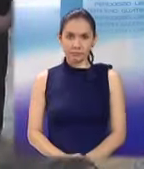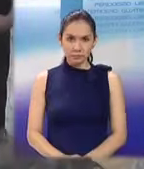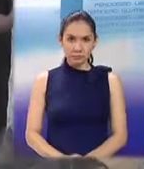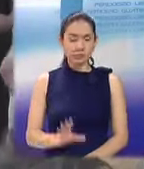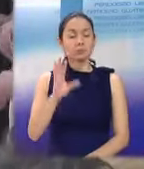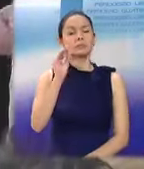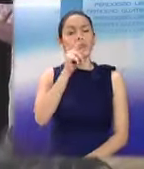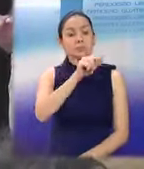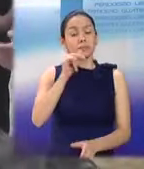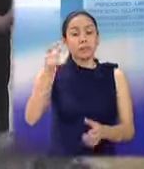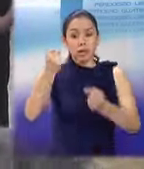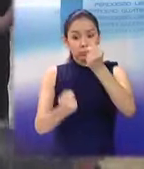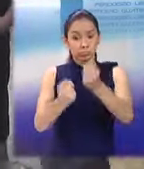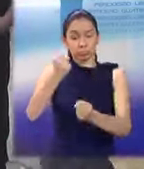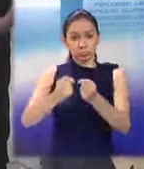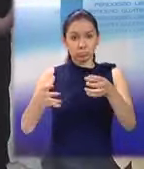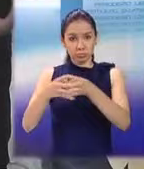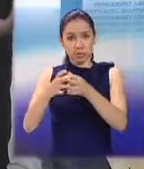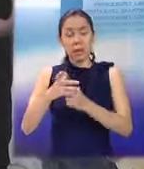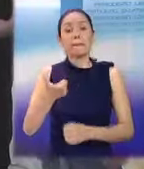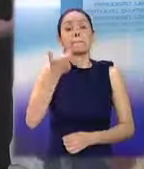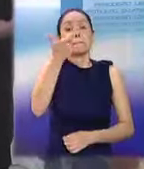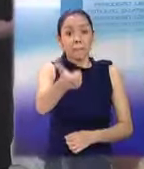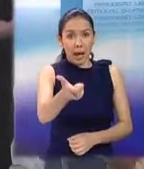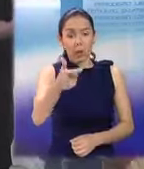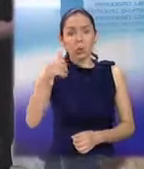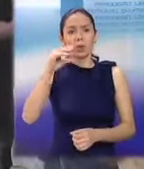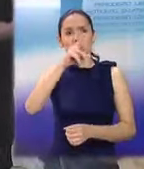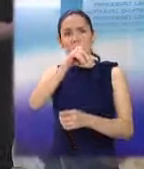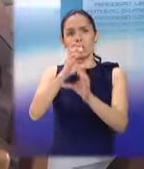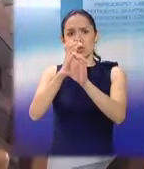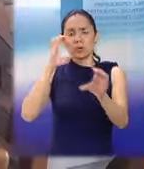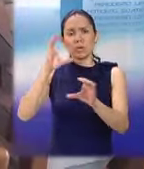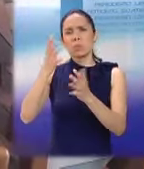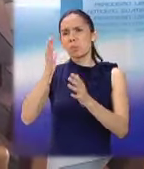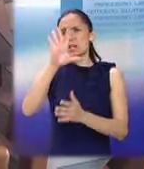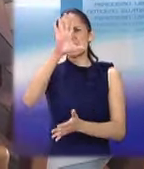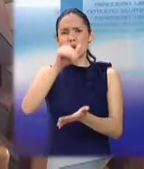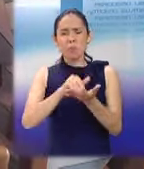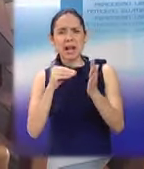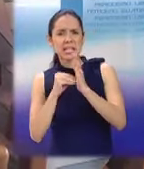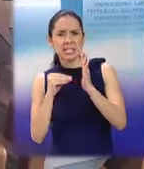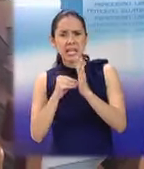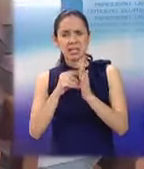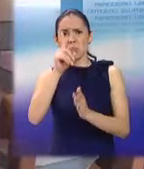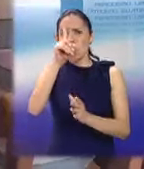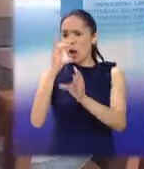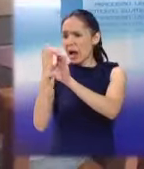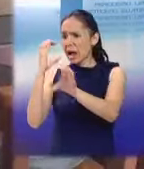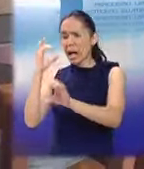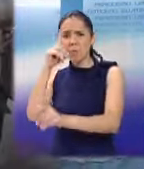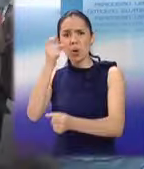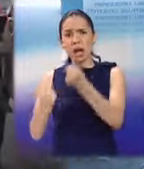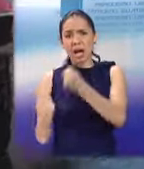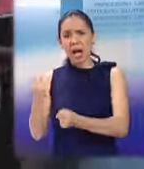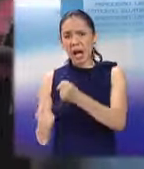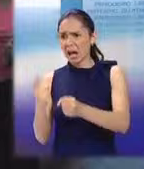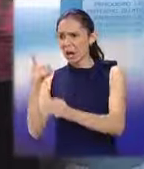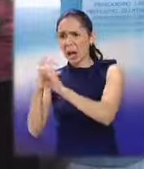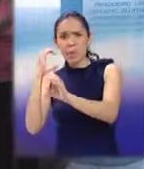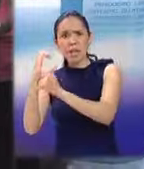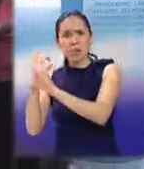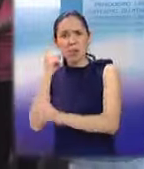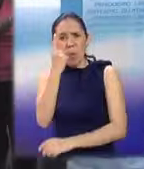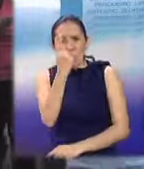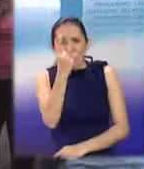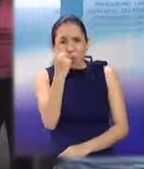Según los transportistas, el pago para el transporte del sector turismo oscilan entre 5 mil quetzales por unidad, impuesto que consideran una